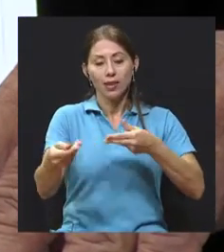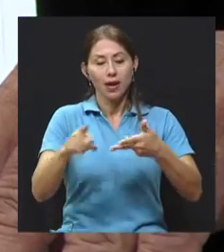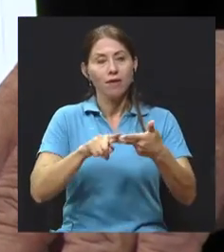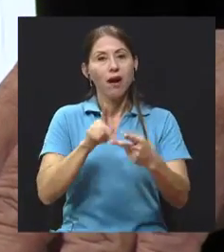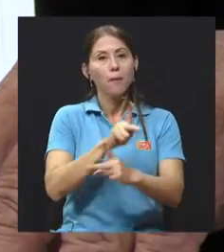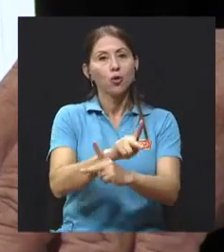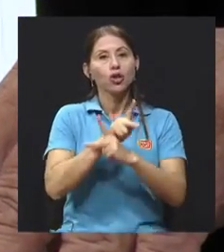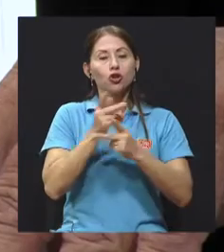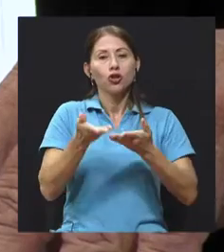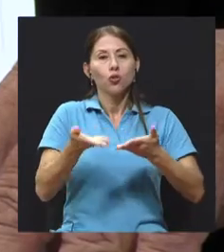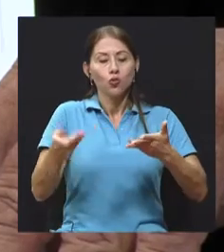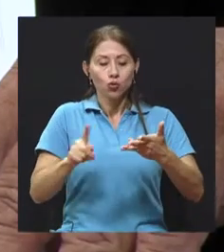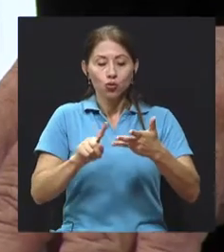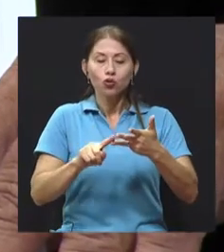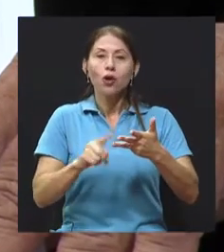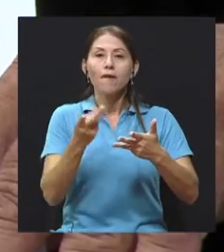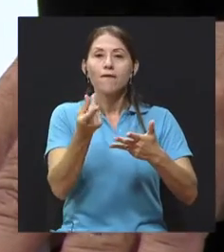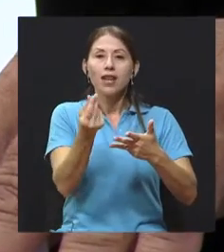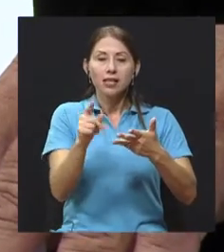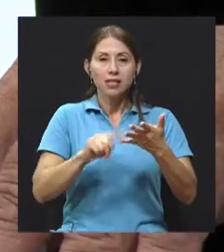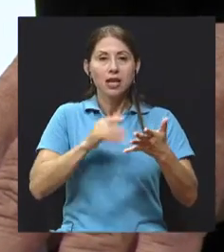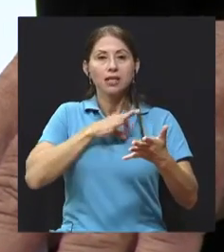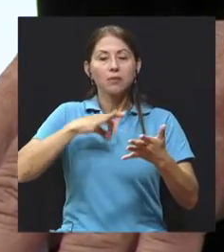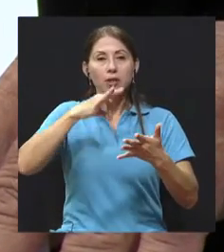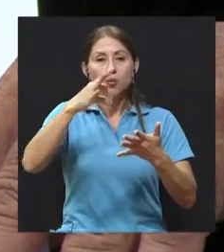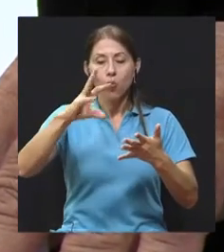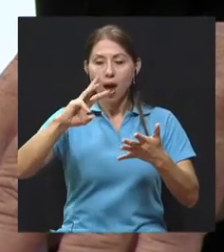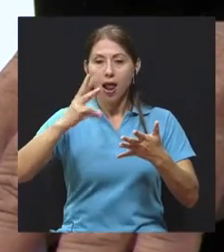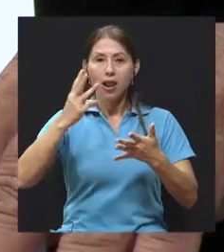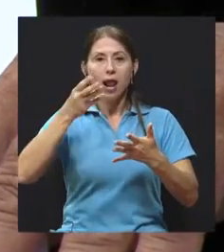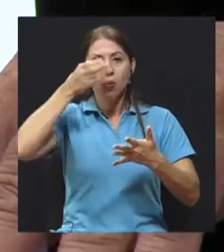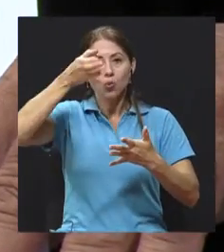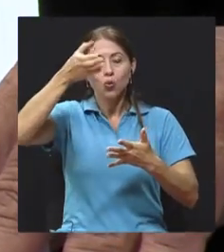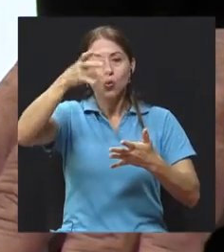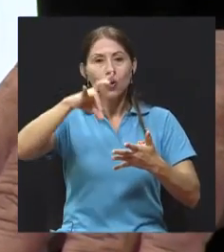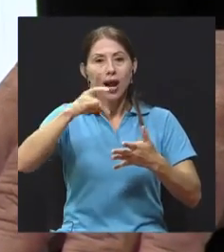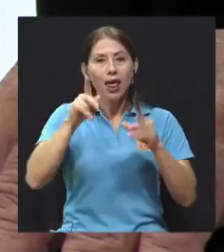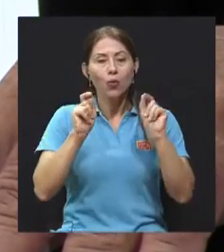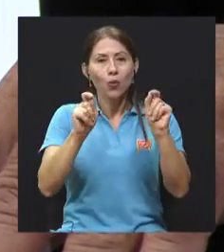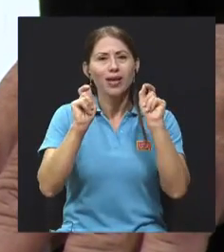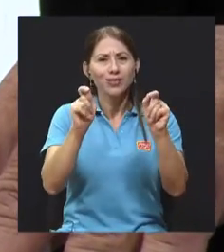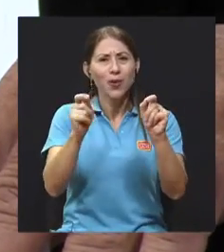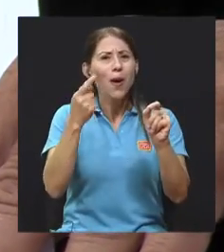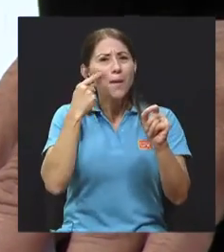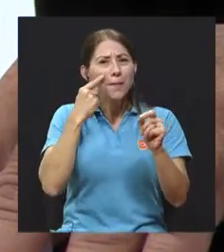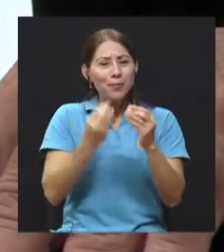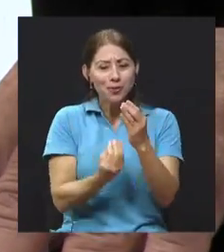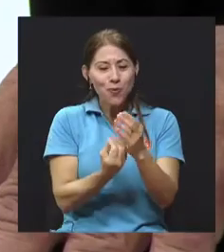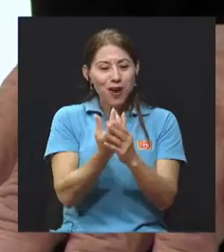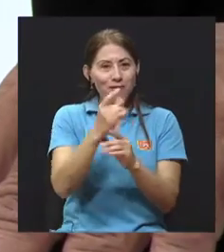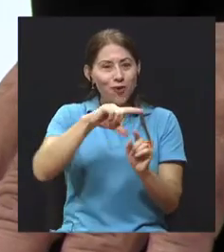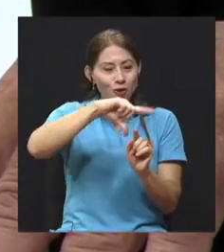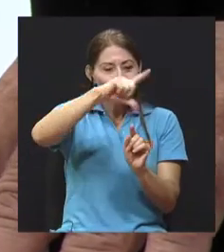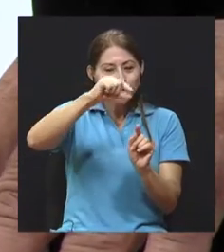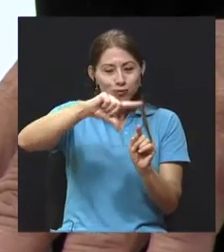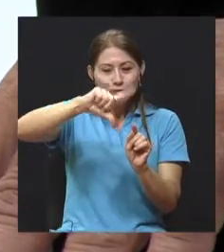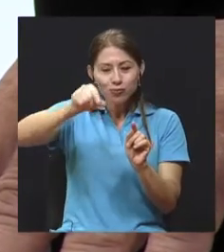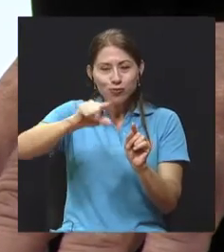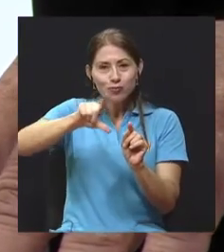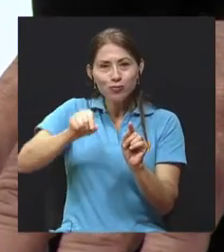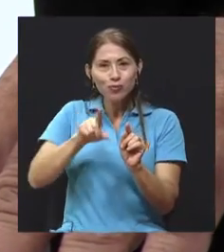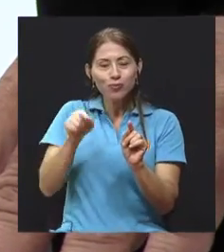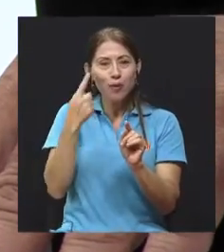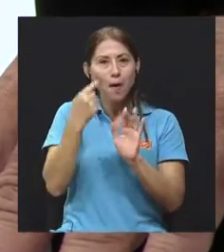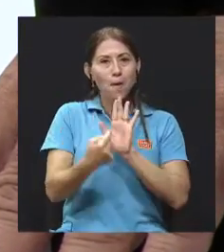los recursos, la parte financiera, la parte espiritual, la parte de la cultura, la parte de la educación, vienen todos, son diferentes pétalos, muestra todas las